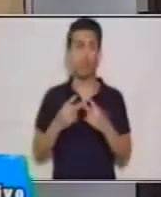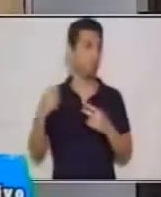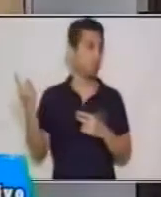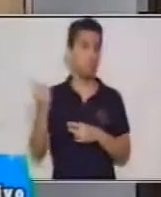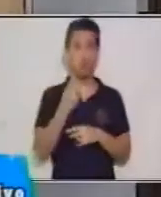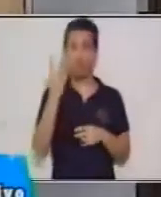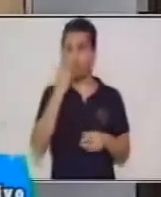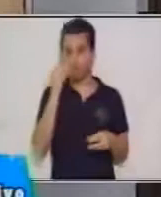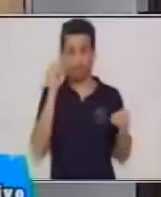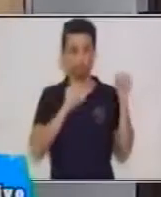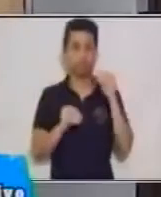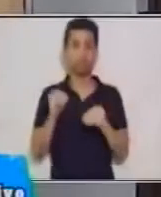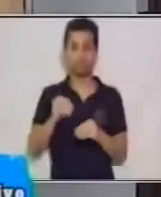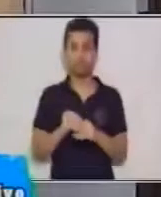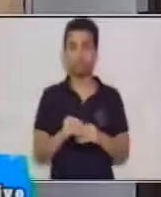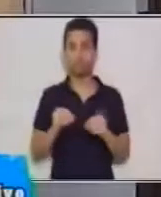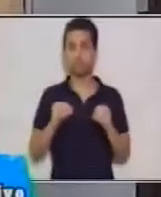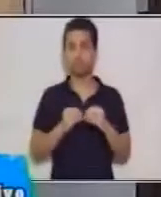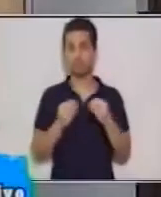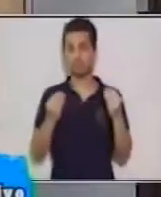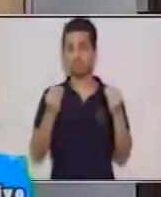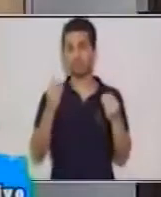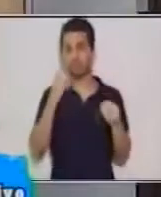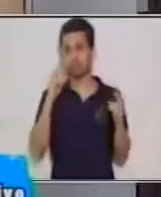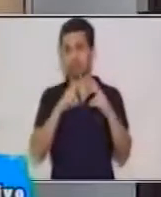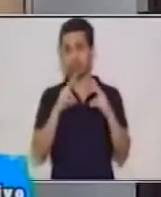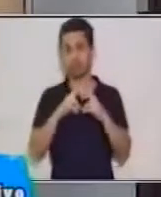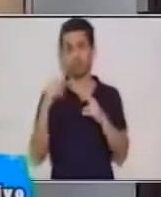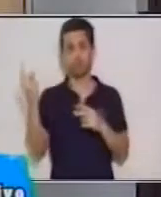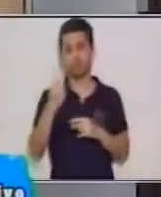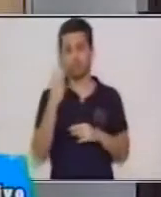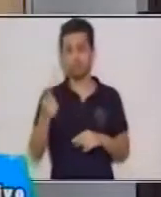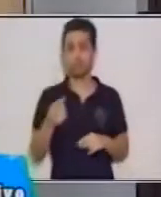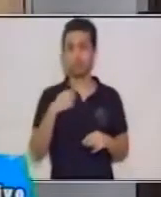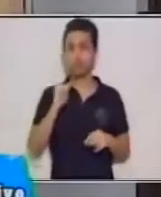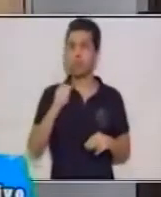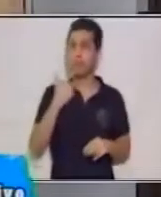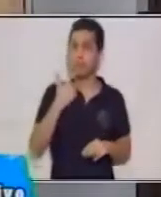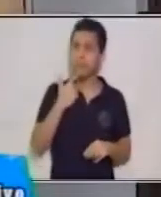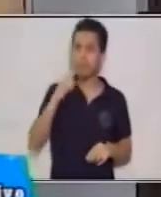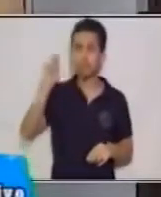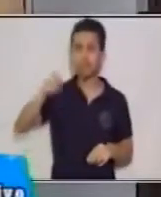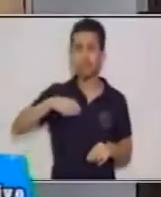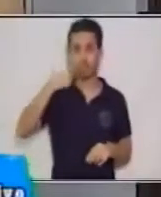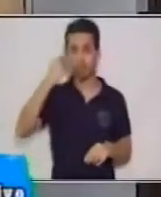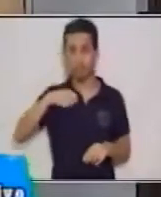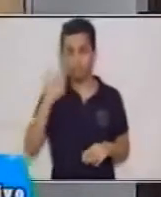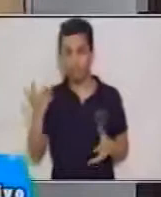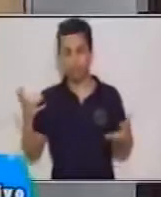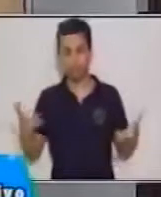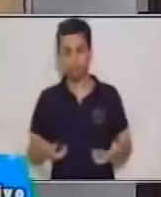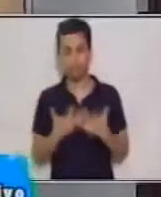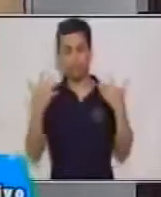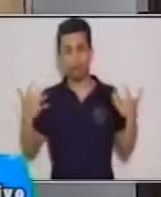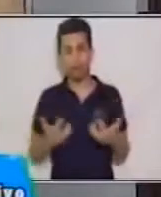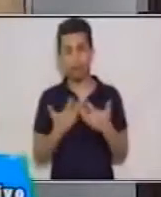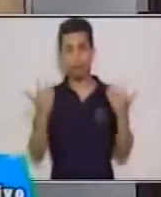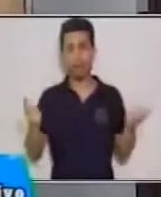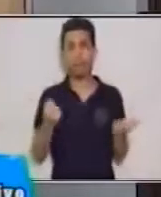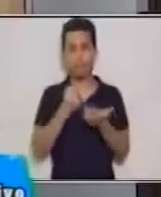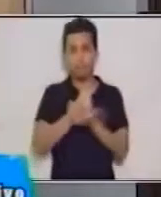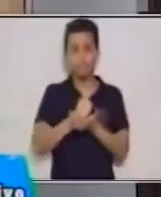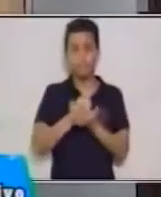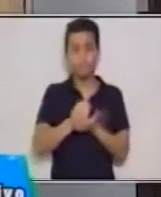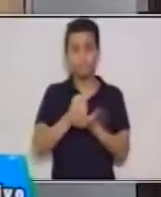comidas. Es muy conocida, la podemos saborear en sopas, en ensaladas, en puré, al gusto,